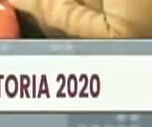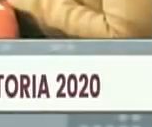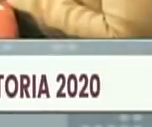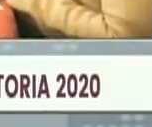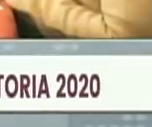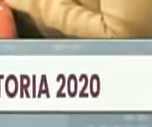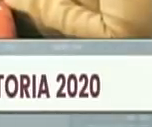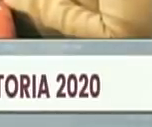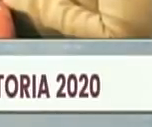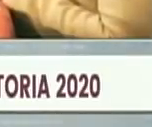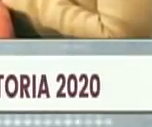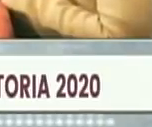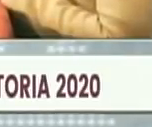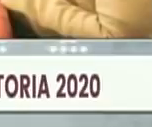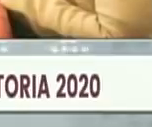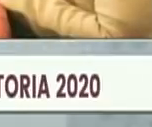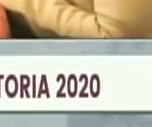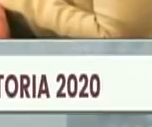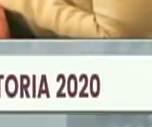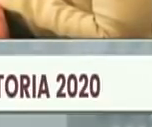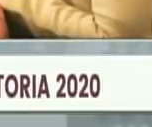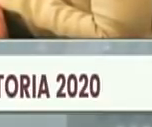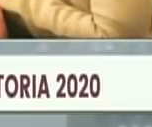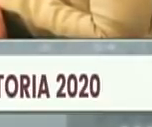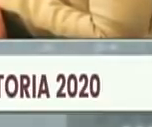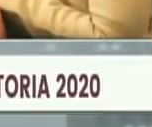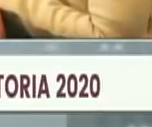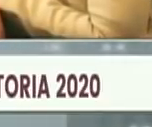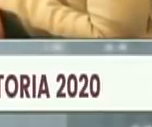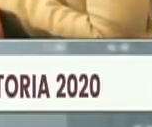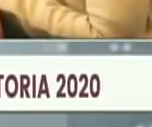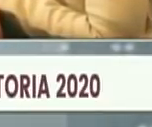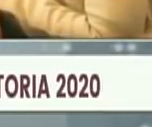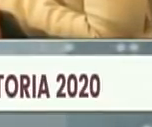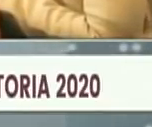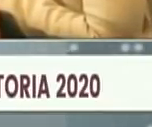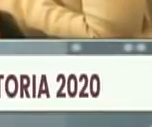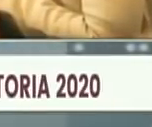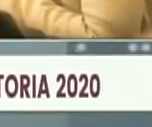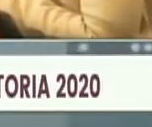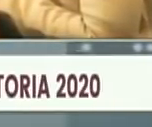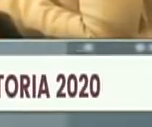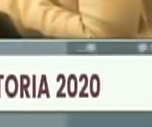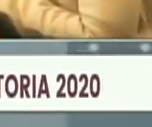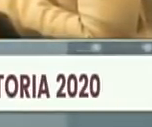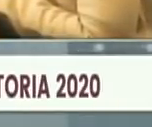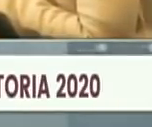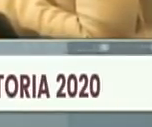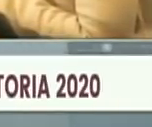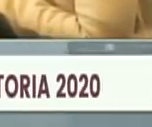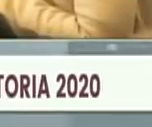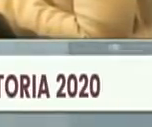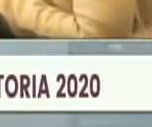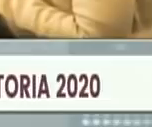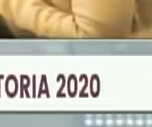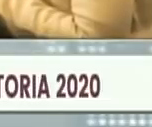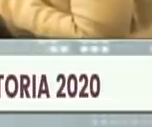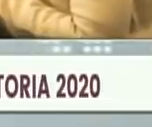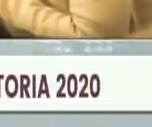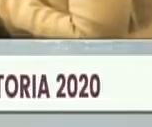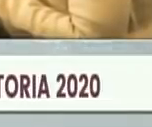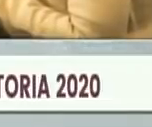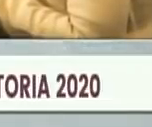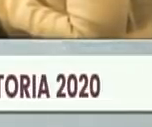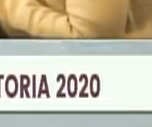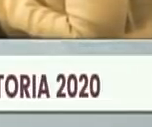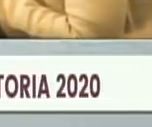Moros con el objetivo de reconocer el trabajo de historiadores, investigadores, docentes, cronistas y personas que se hayan dedicado